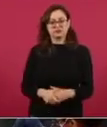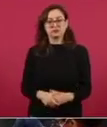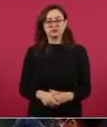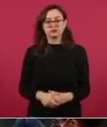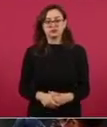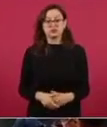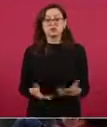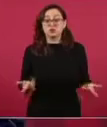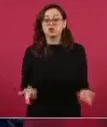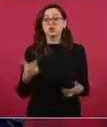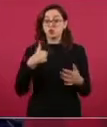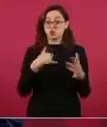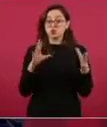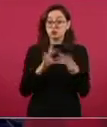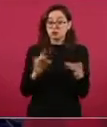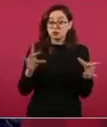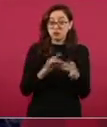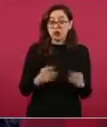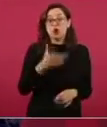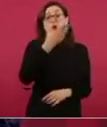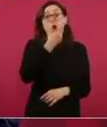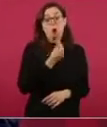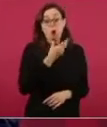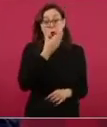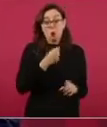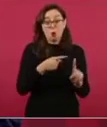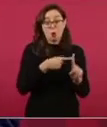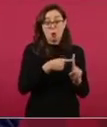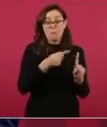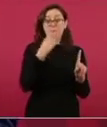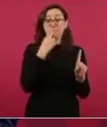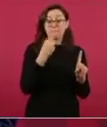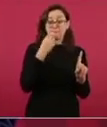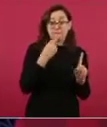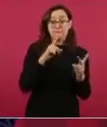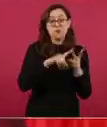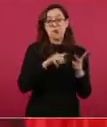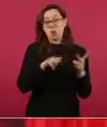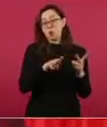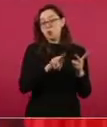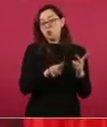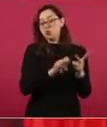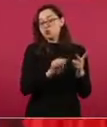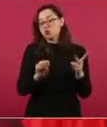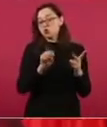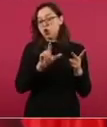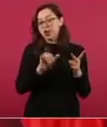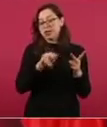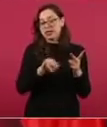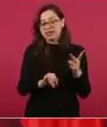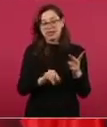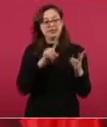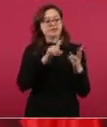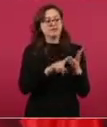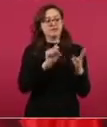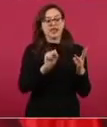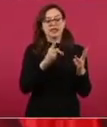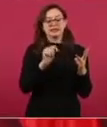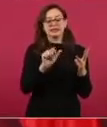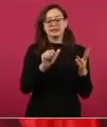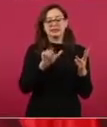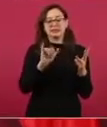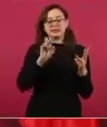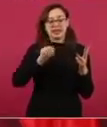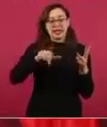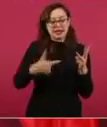no estar Hitler, puede no estar Mussolini, puede no estar Stalin, puede no estar